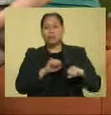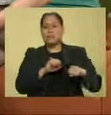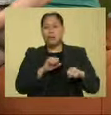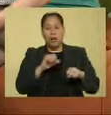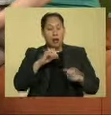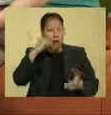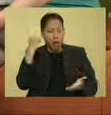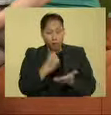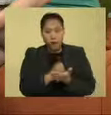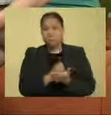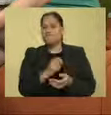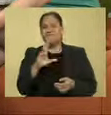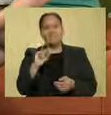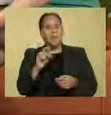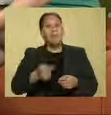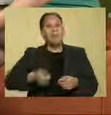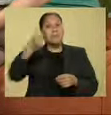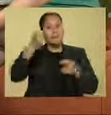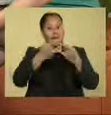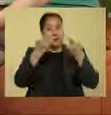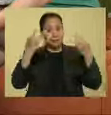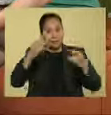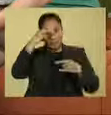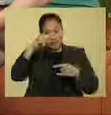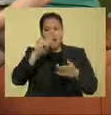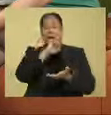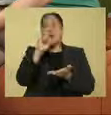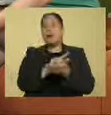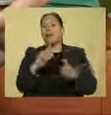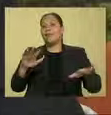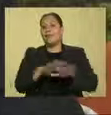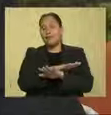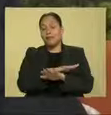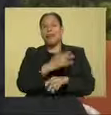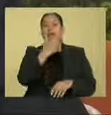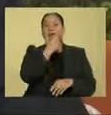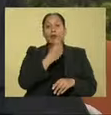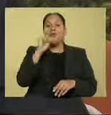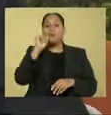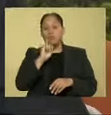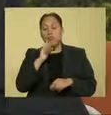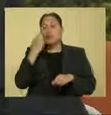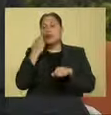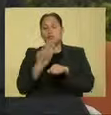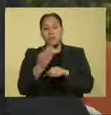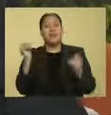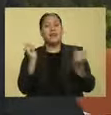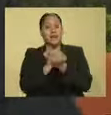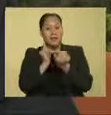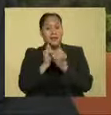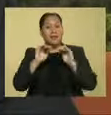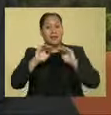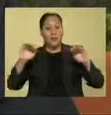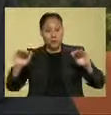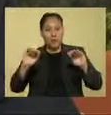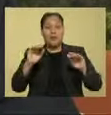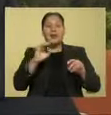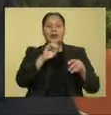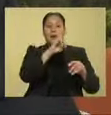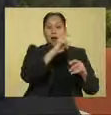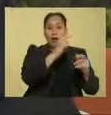decir, por primera vez en la historia de México, hombres y mujeres en tanto género tienen una verdadera, una legítima, una